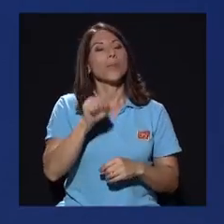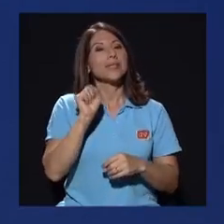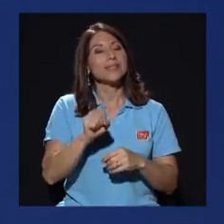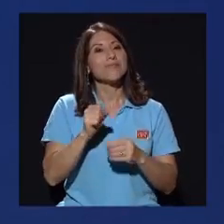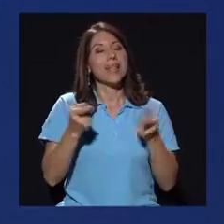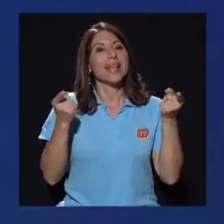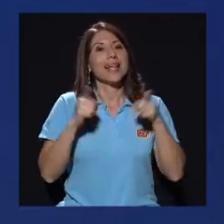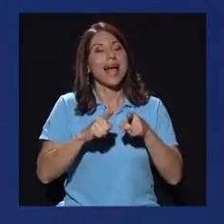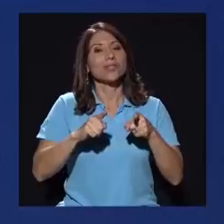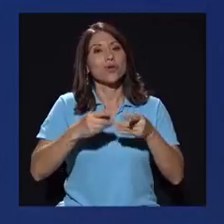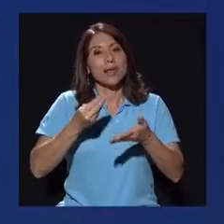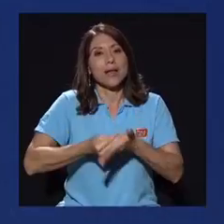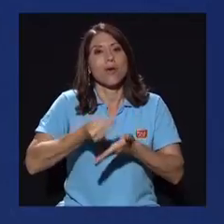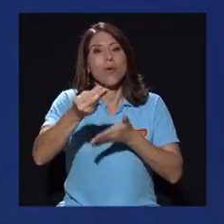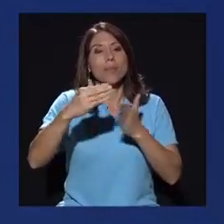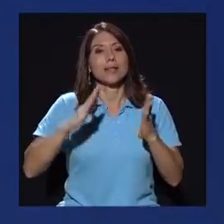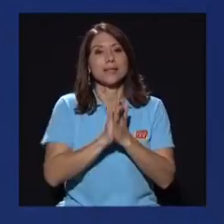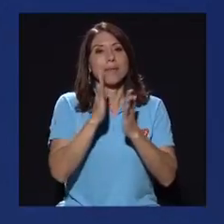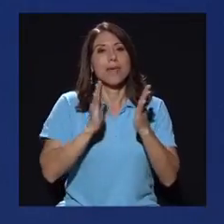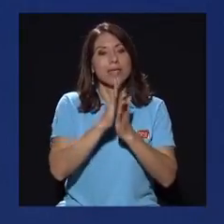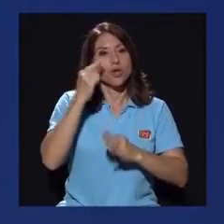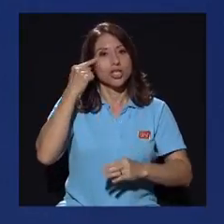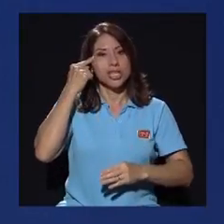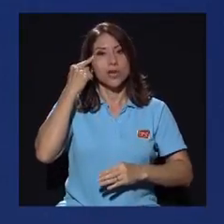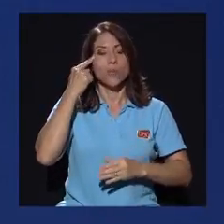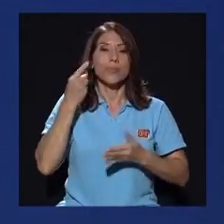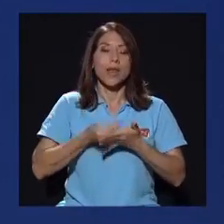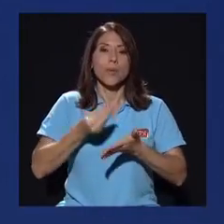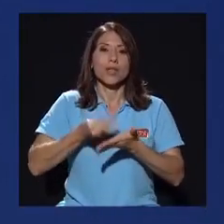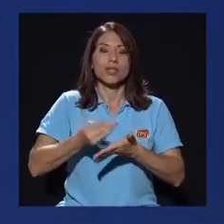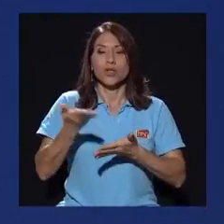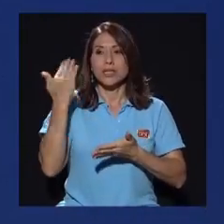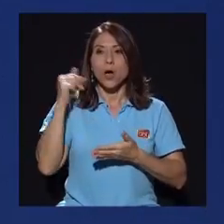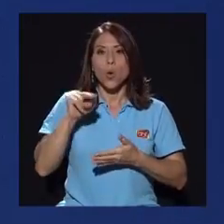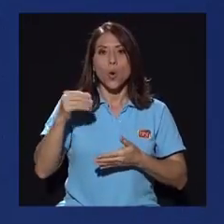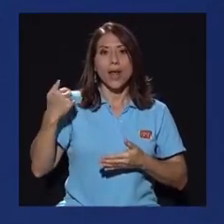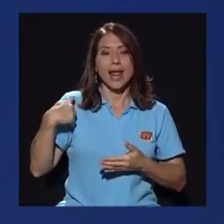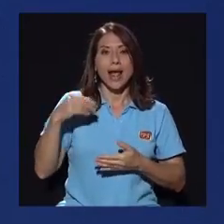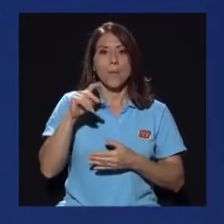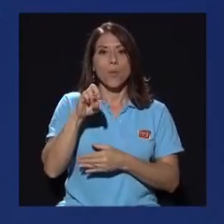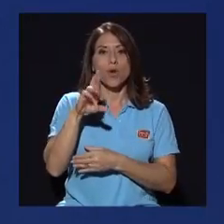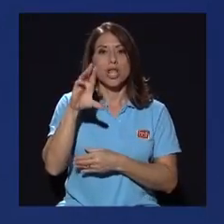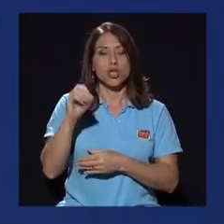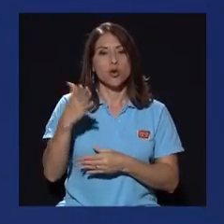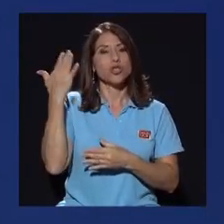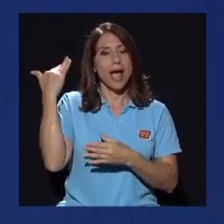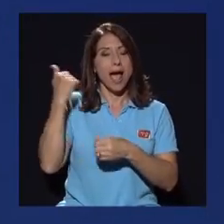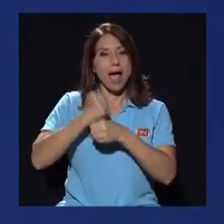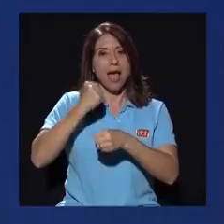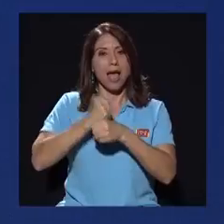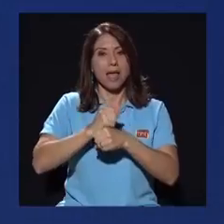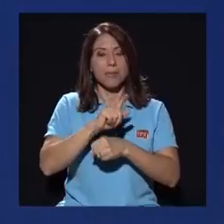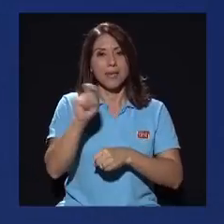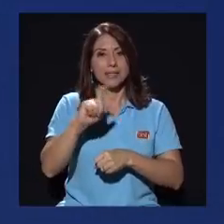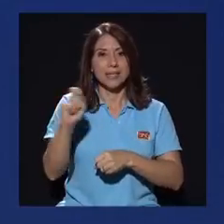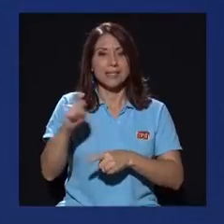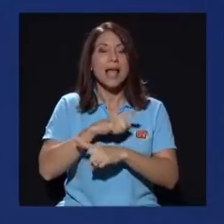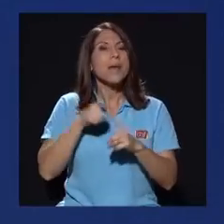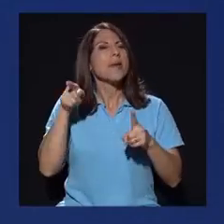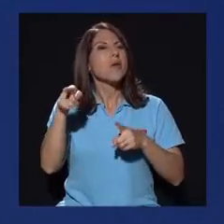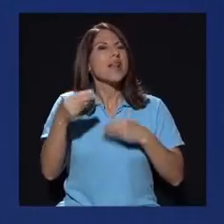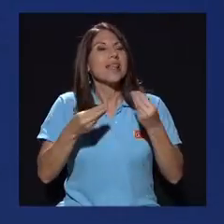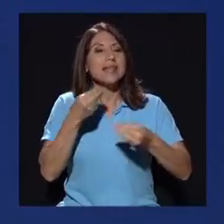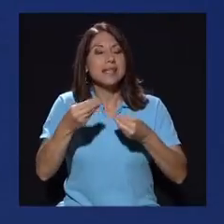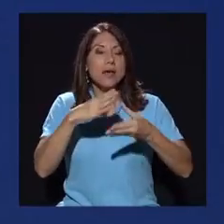propiamente del cemento chino, de la importación, el colega Álvaro Murillo había hecho un trabajo meses atrás, pero contaba básicamente